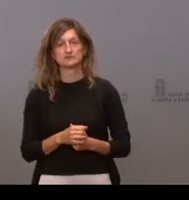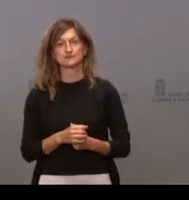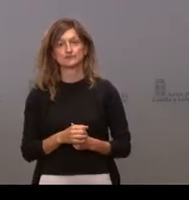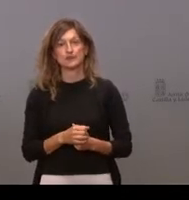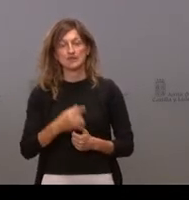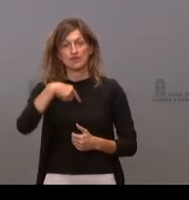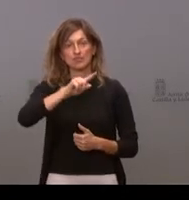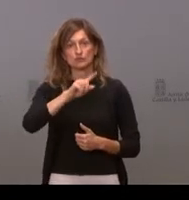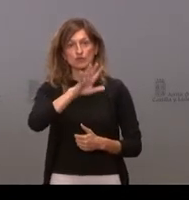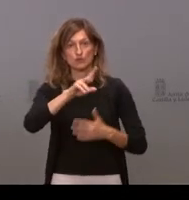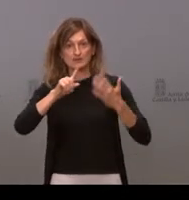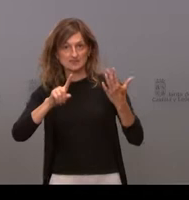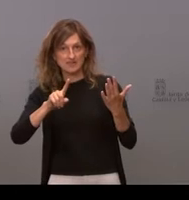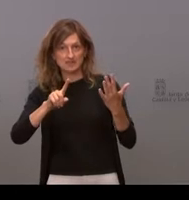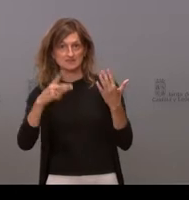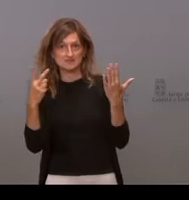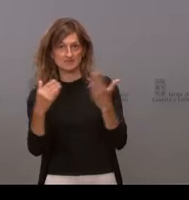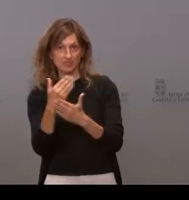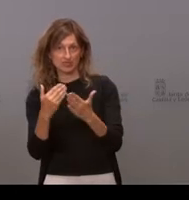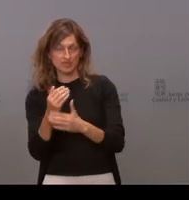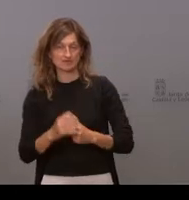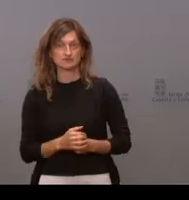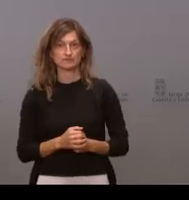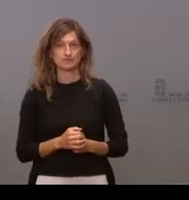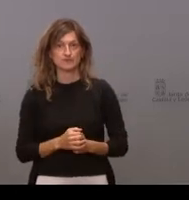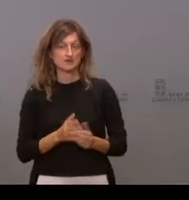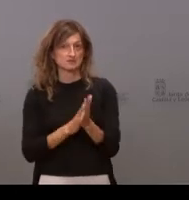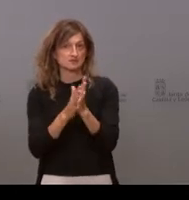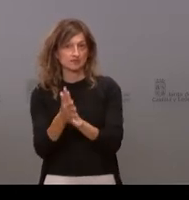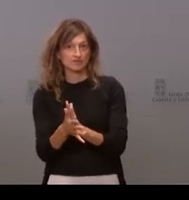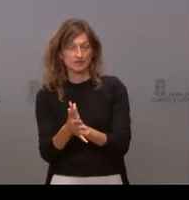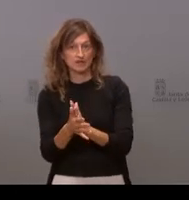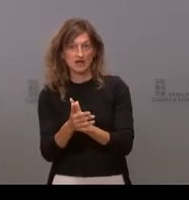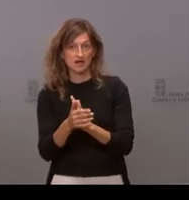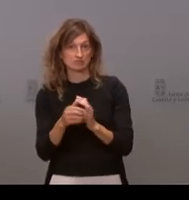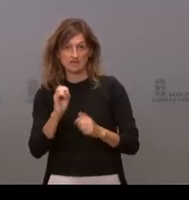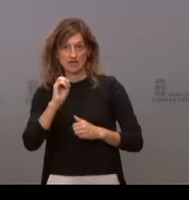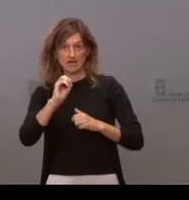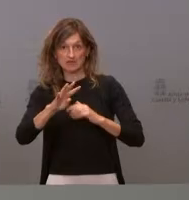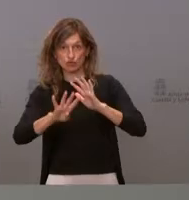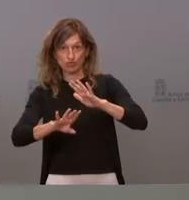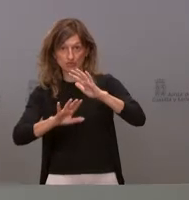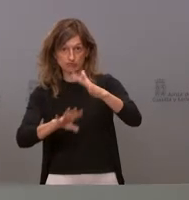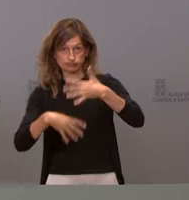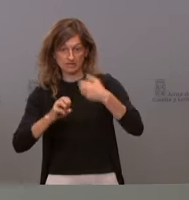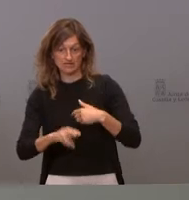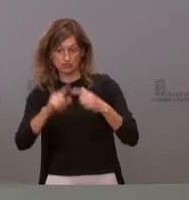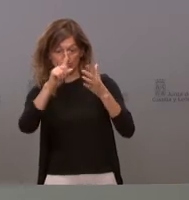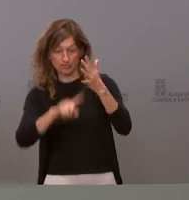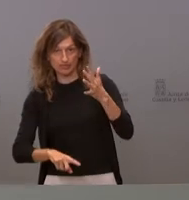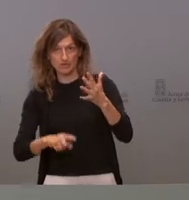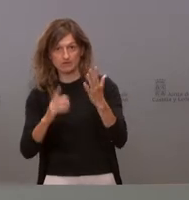en 156 en 7 días. Es decir, ocupamos la decimocuarta posición en incidencia